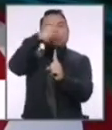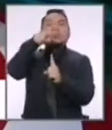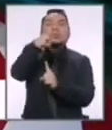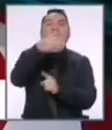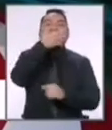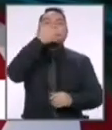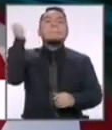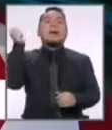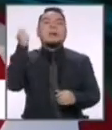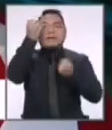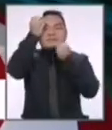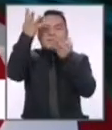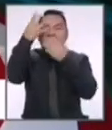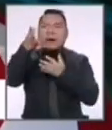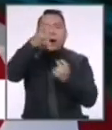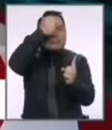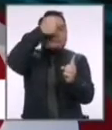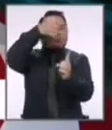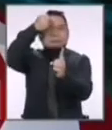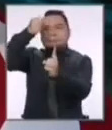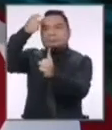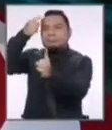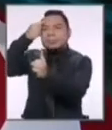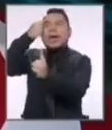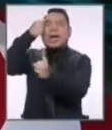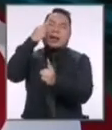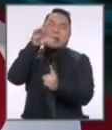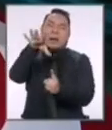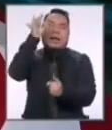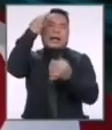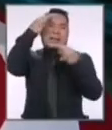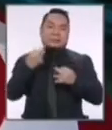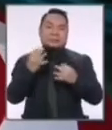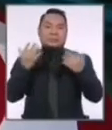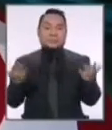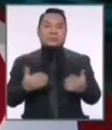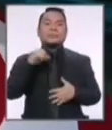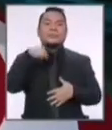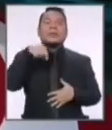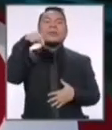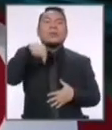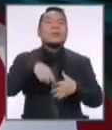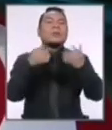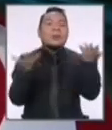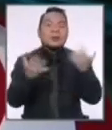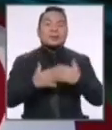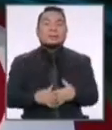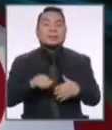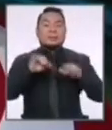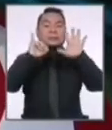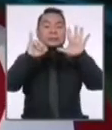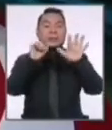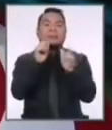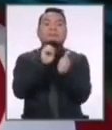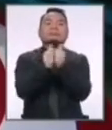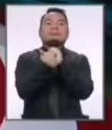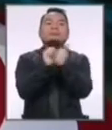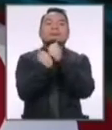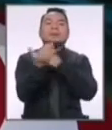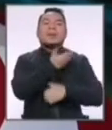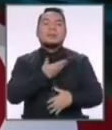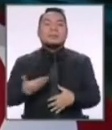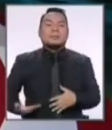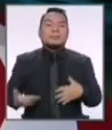tenga mejores herramientas para tomar una decisión. Así es Mónica, amigos. Y hoy tenemos seis aspirantes a la